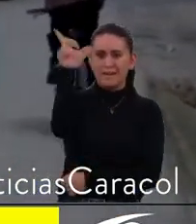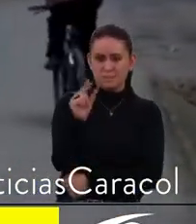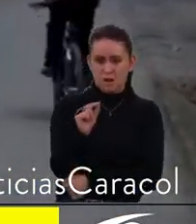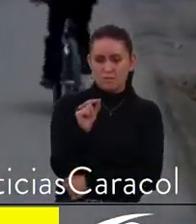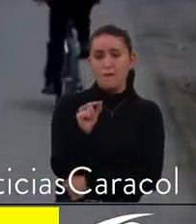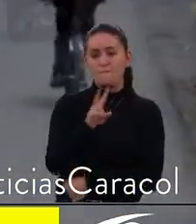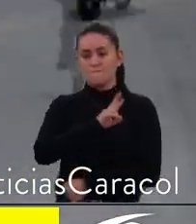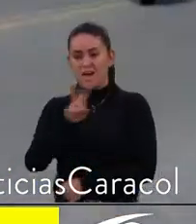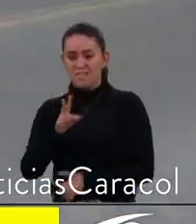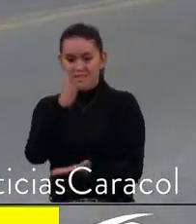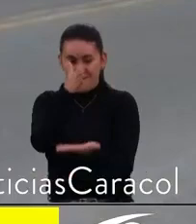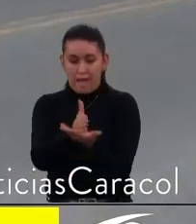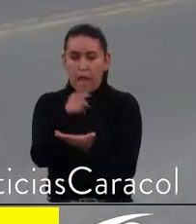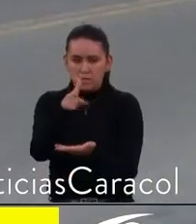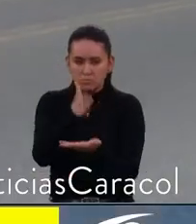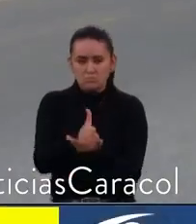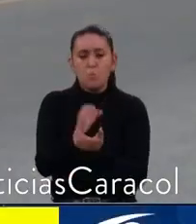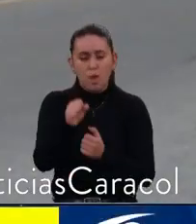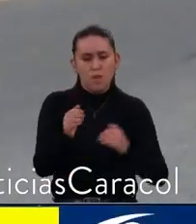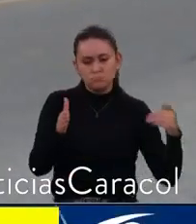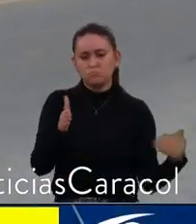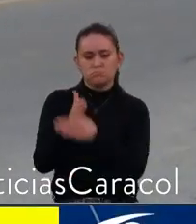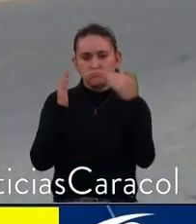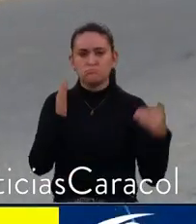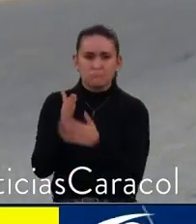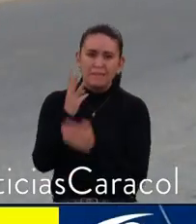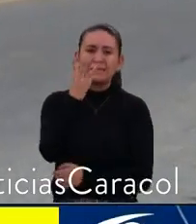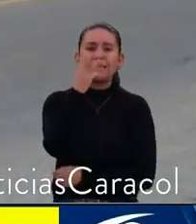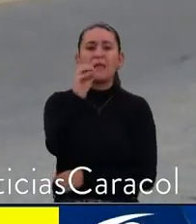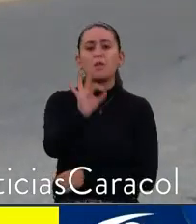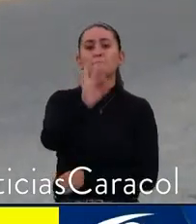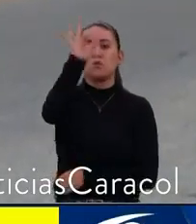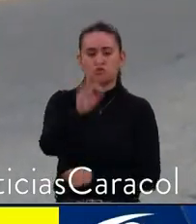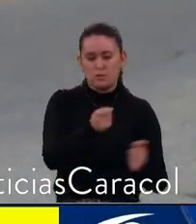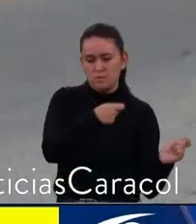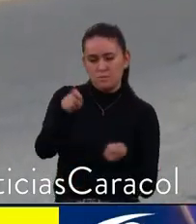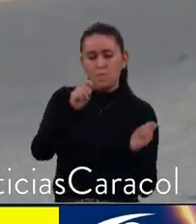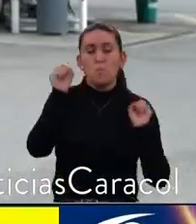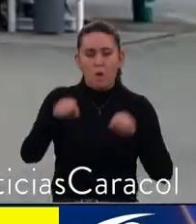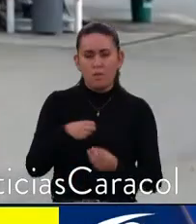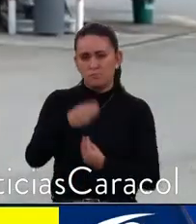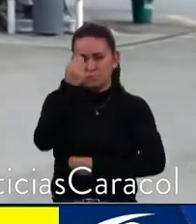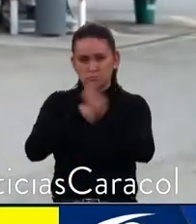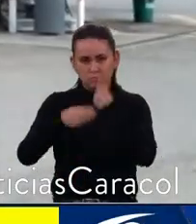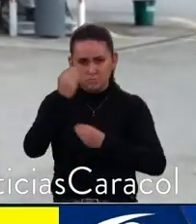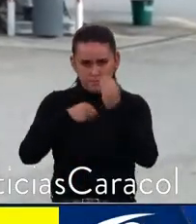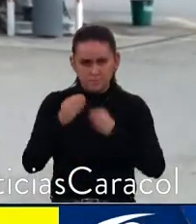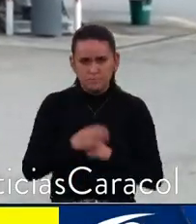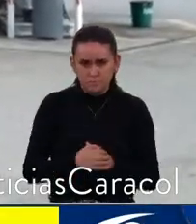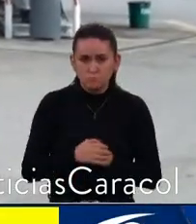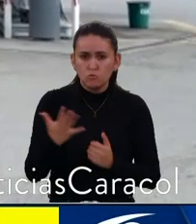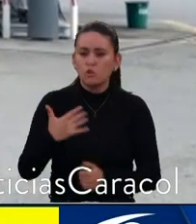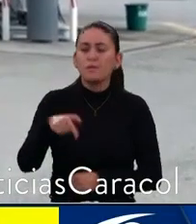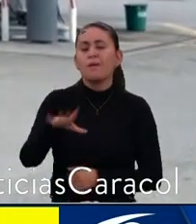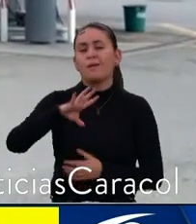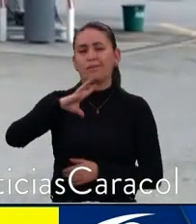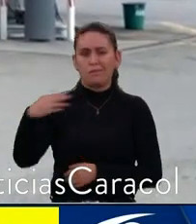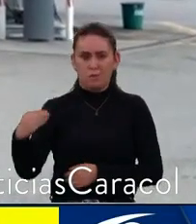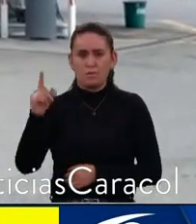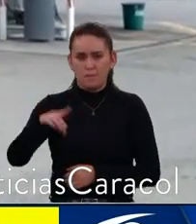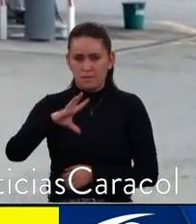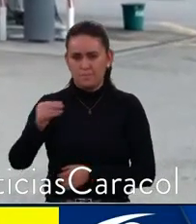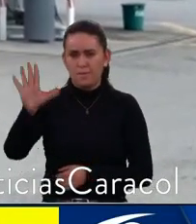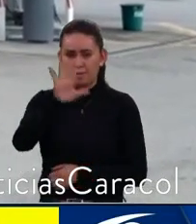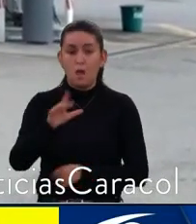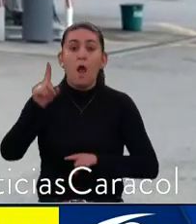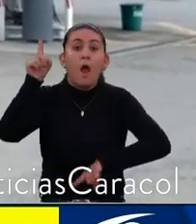y el Valle, se autorizó el ingreso del 30% de la gasolina que se consume, tanto en el departamento de Risaralda como en el departamento del Quindío. A esta